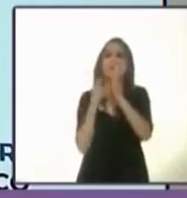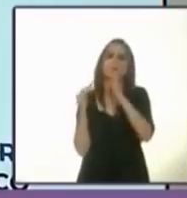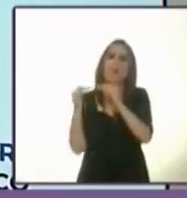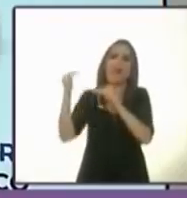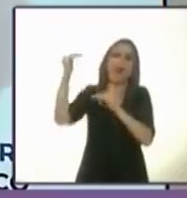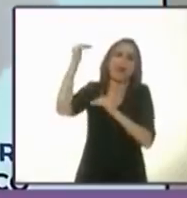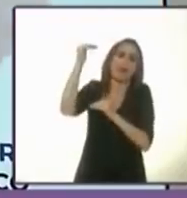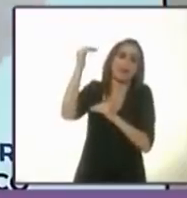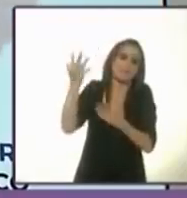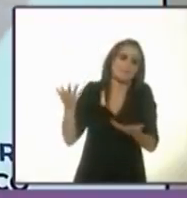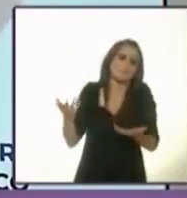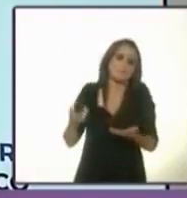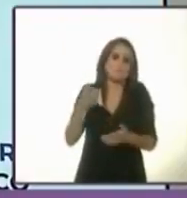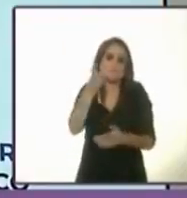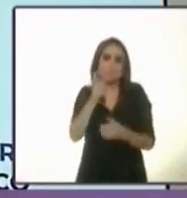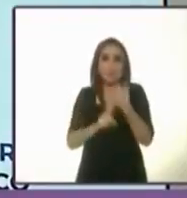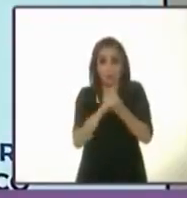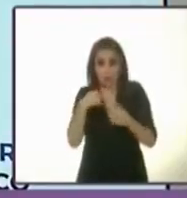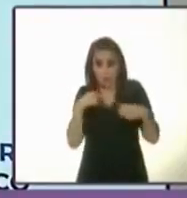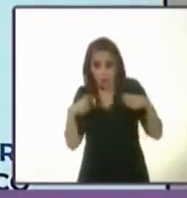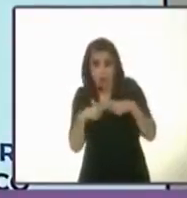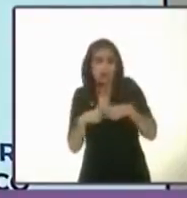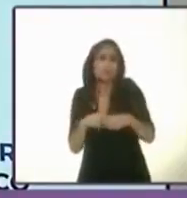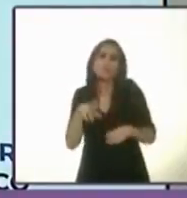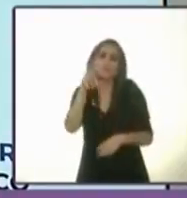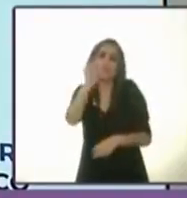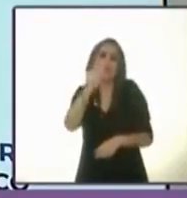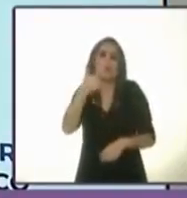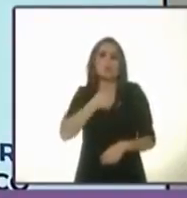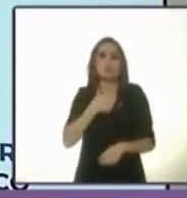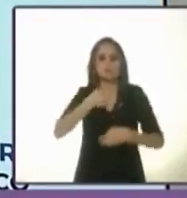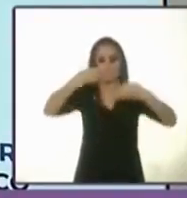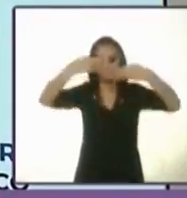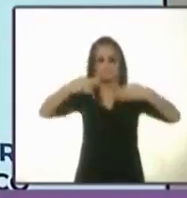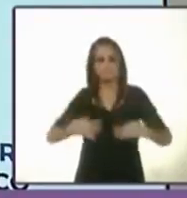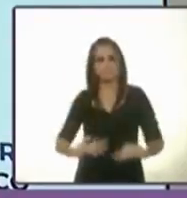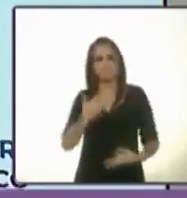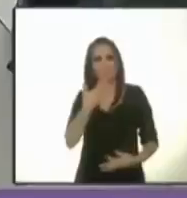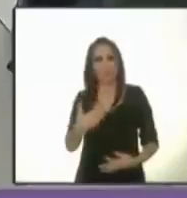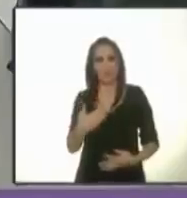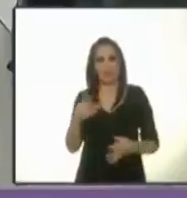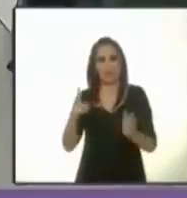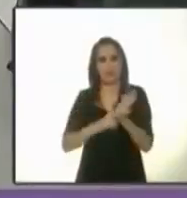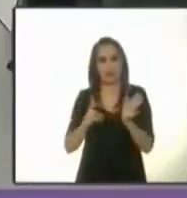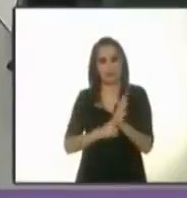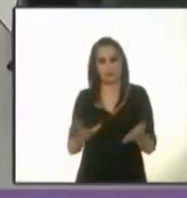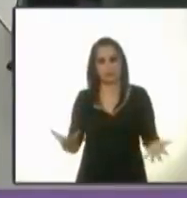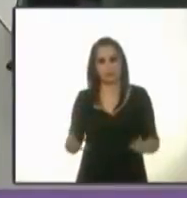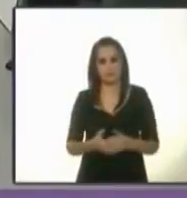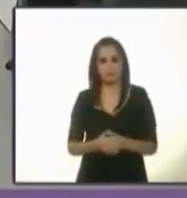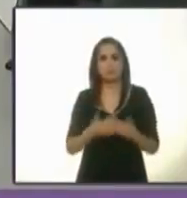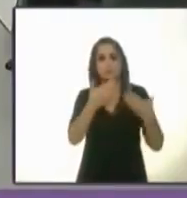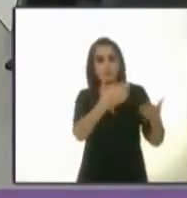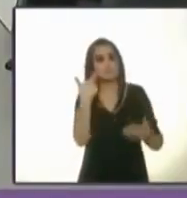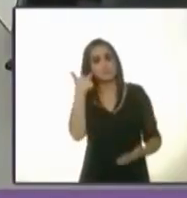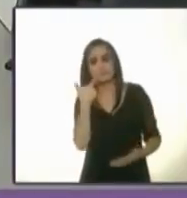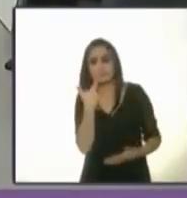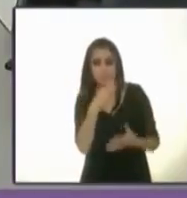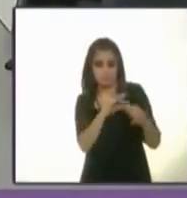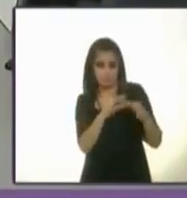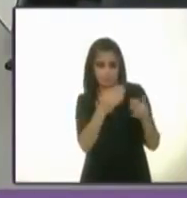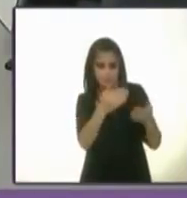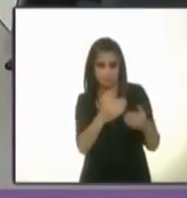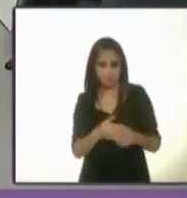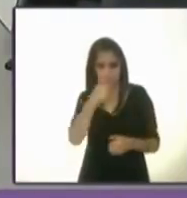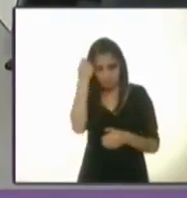encuestas. No es un problema de nerviosismo, es un problema de principios. Marco Rascón pidió la palabra. Adelante, candidato.